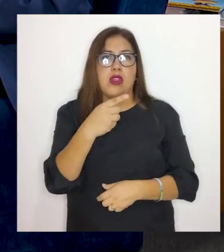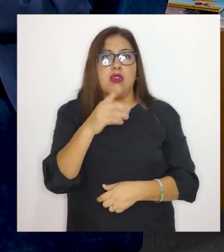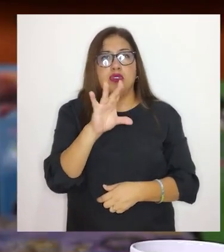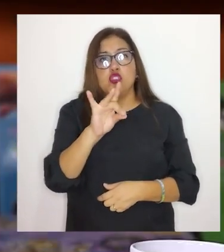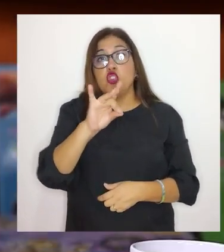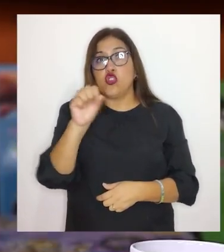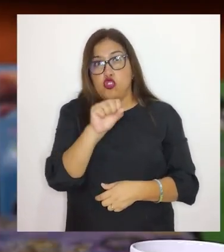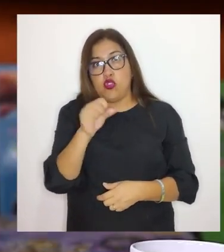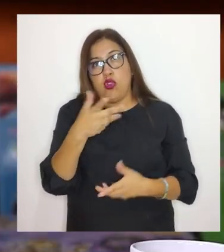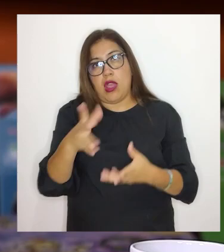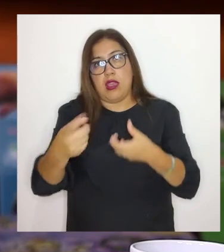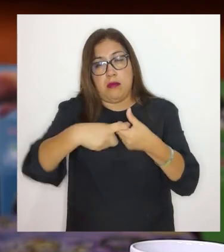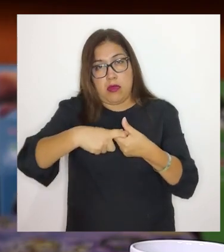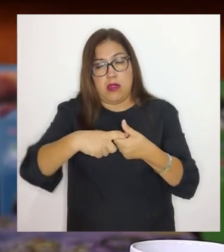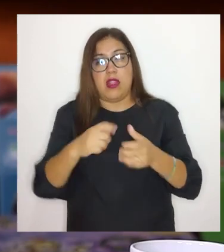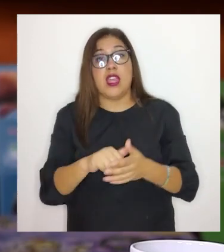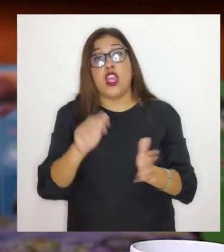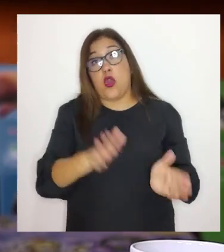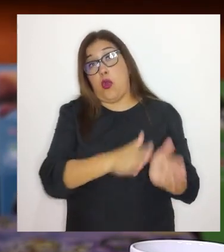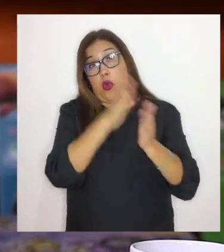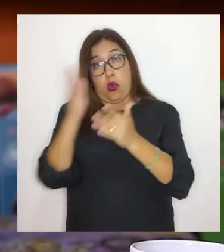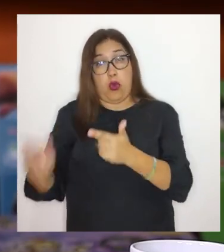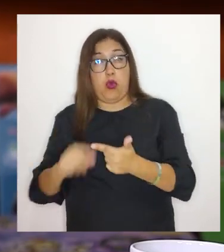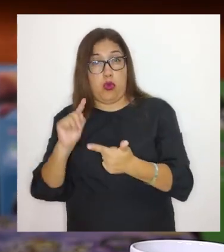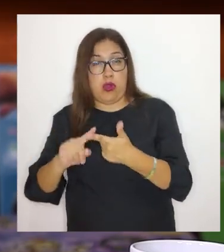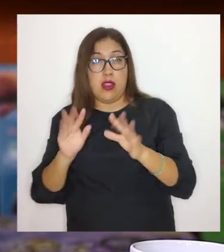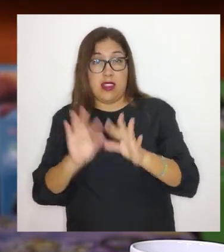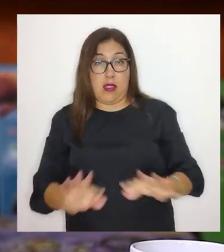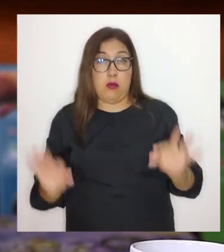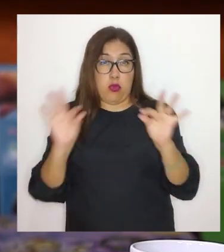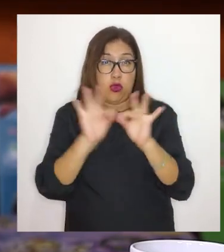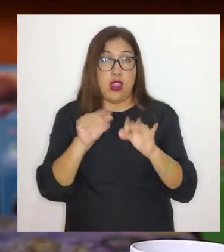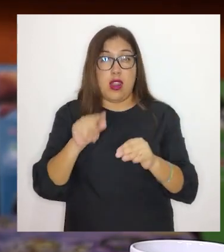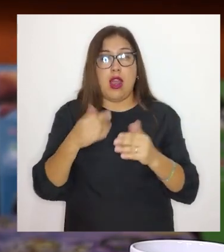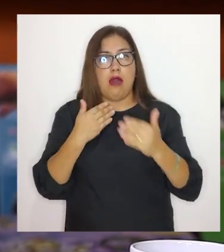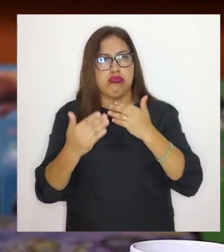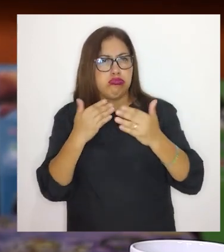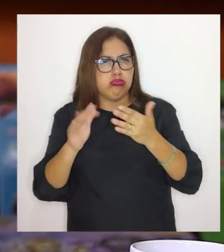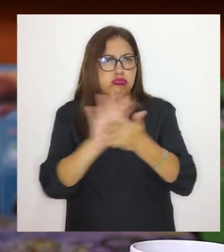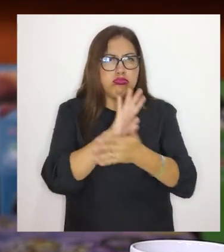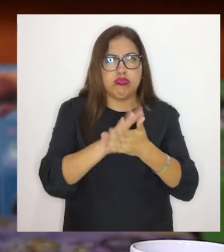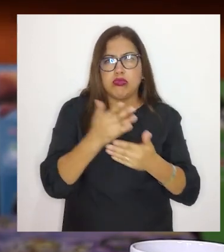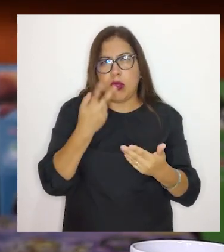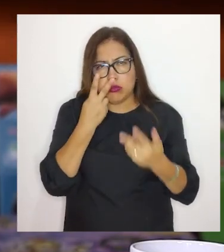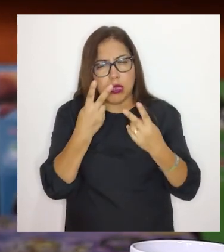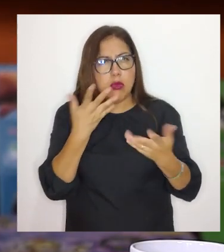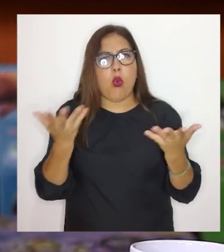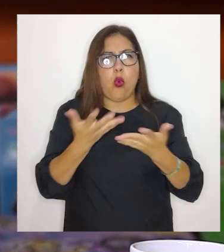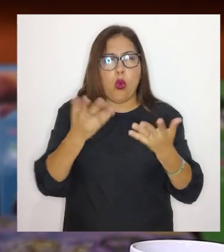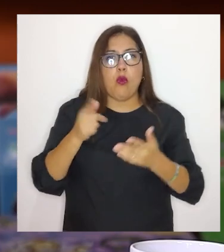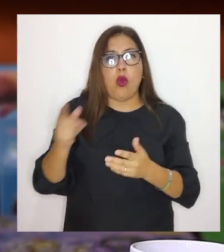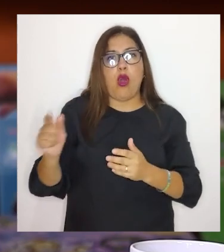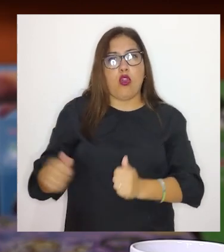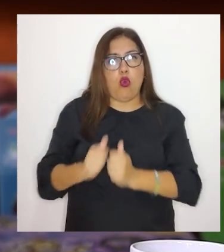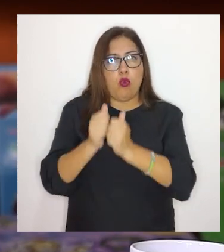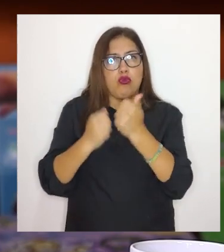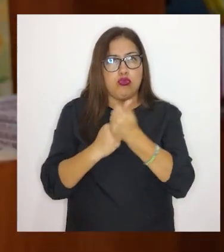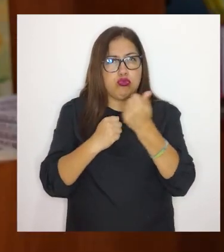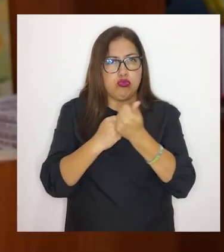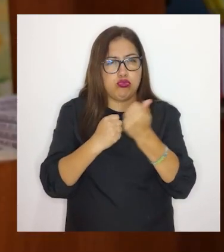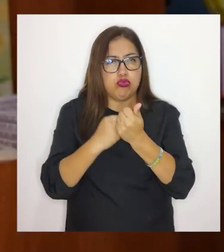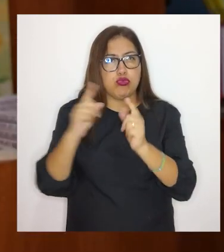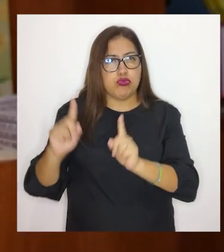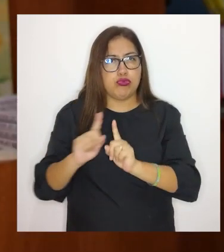persona que está en el padrón. Y la otra línea muy importante es la gestión del acompañamiento y de la